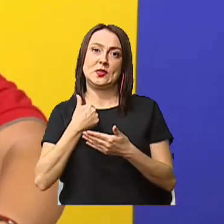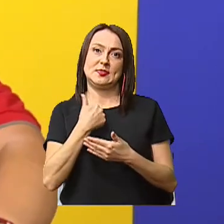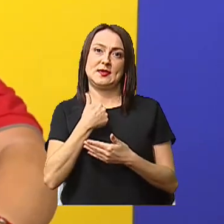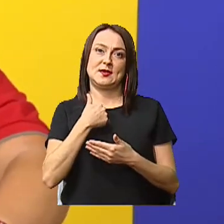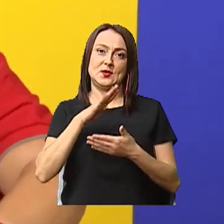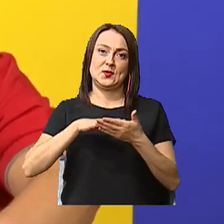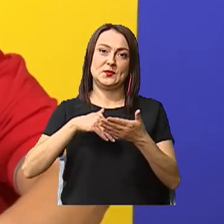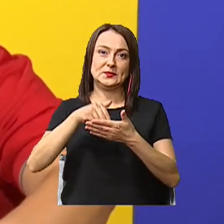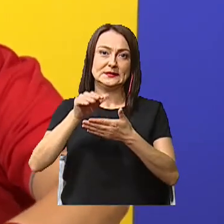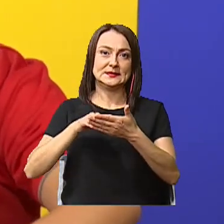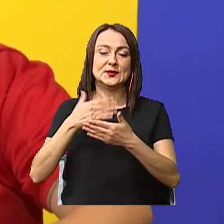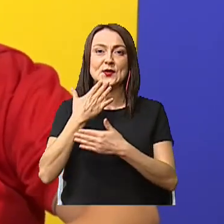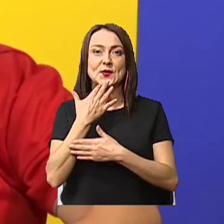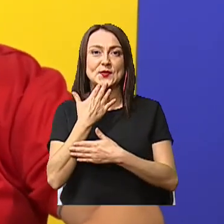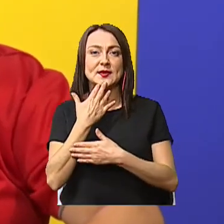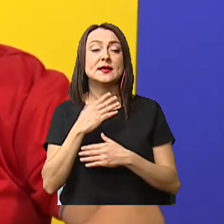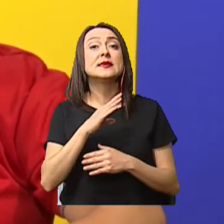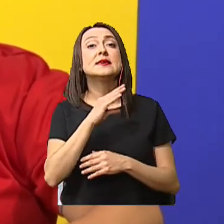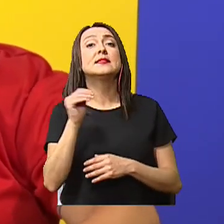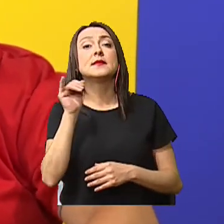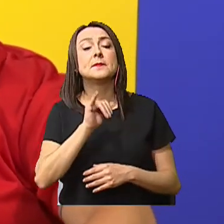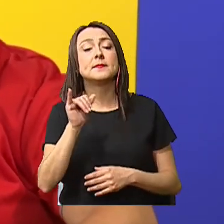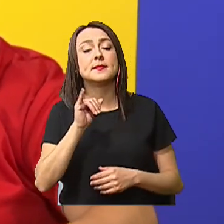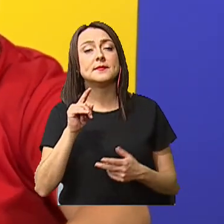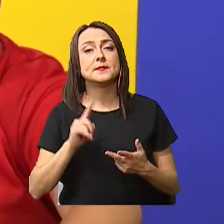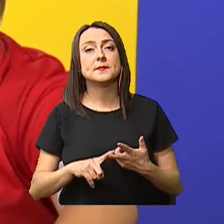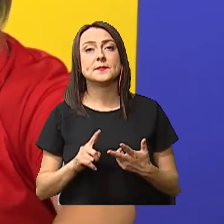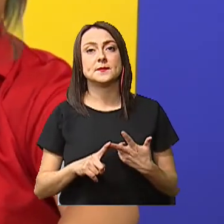témperas Y tenemos